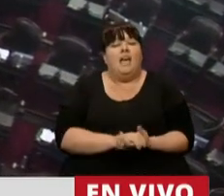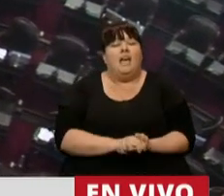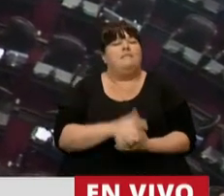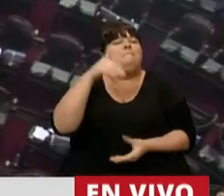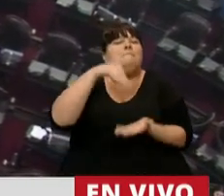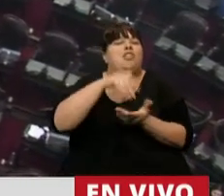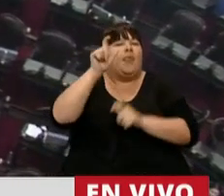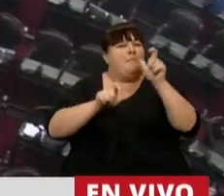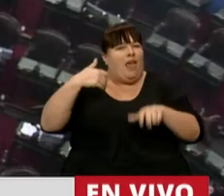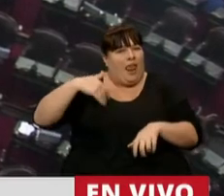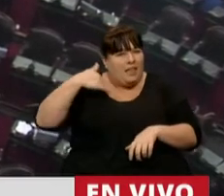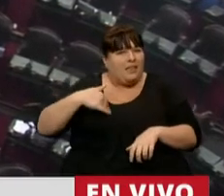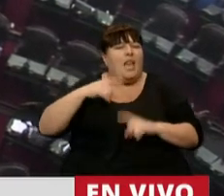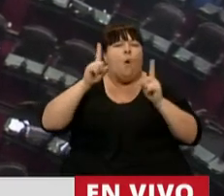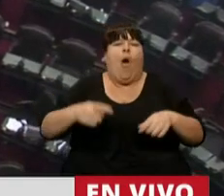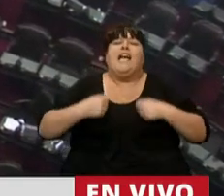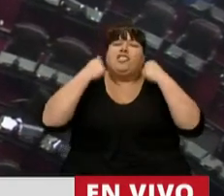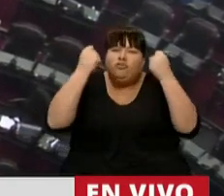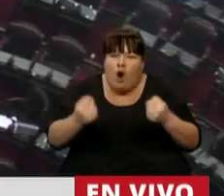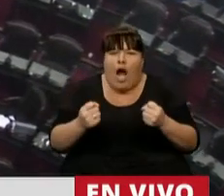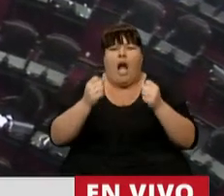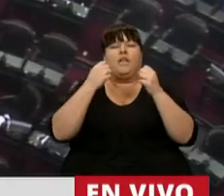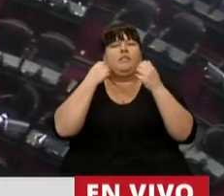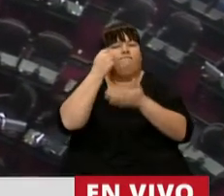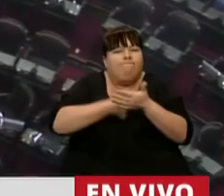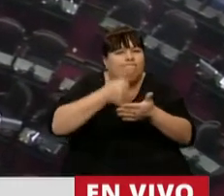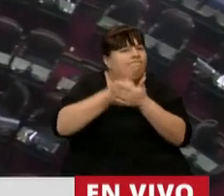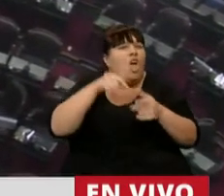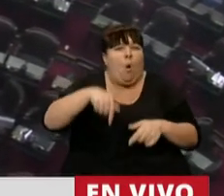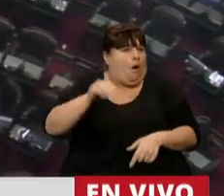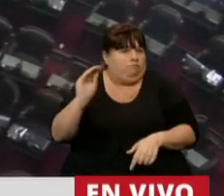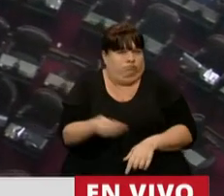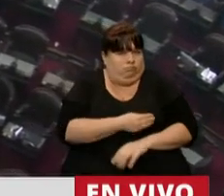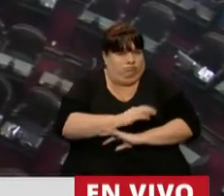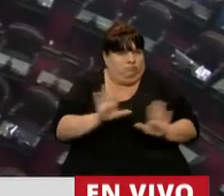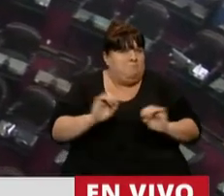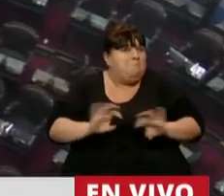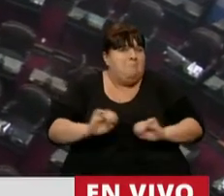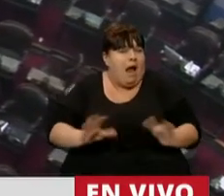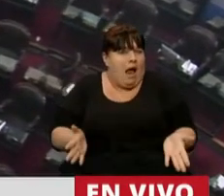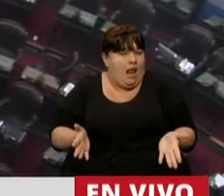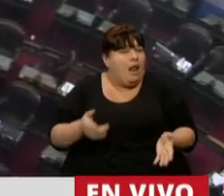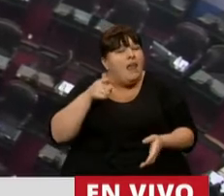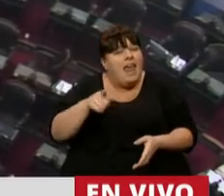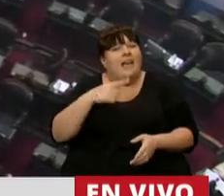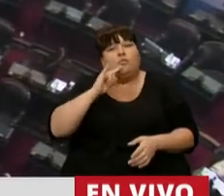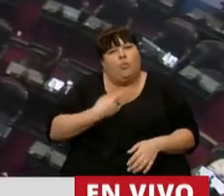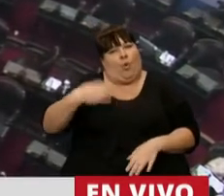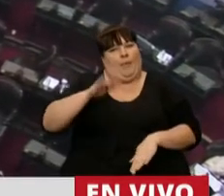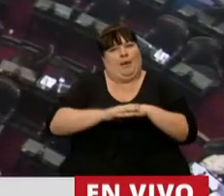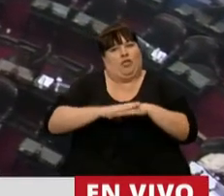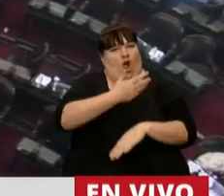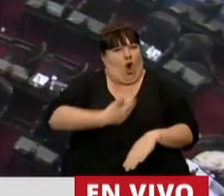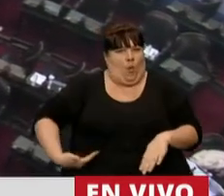Hay millones de argentinos que a pesar de su esfuerzo, de su dedicación, hoy no les está yendo bien. Y de eso nos tenemos que hacer cargo.